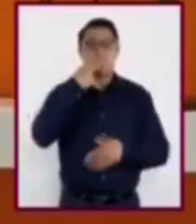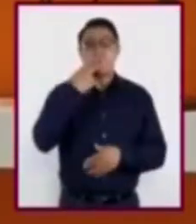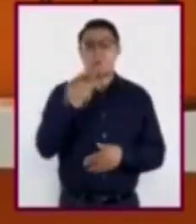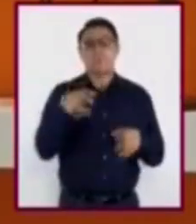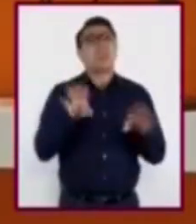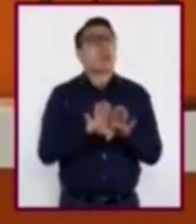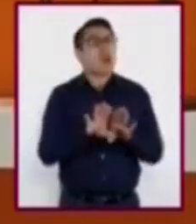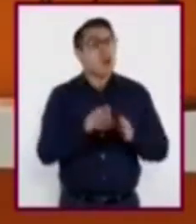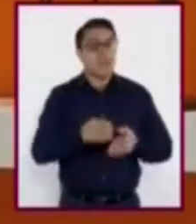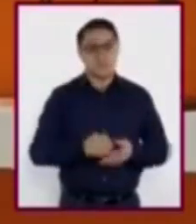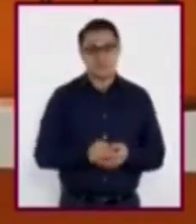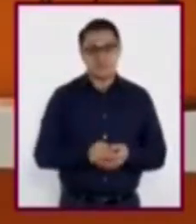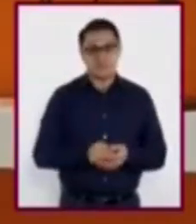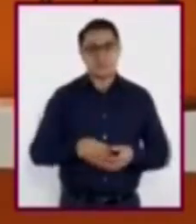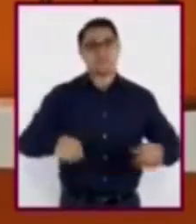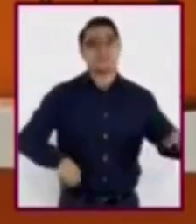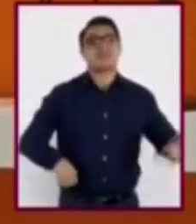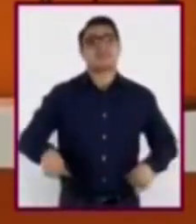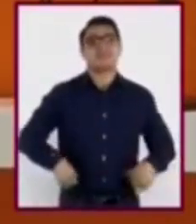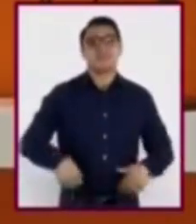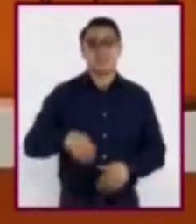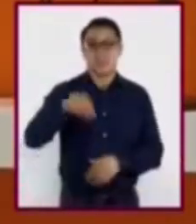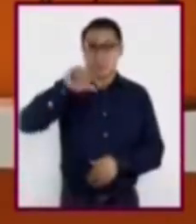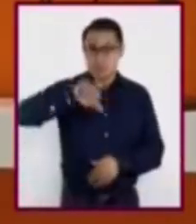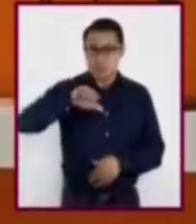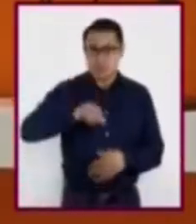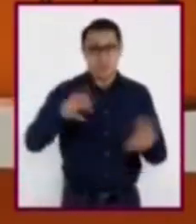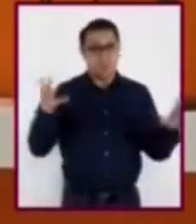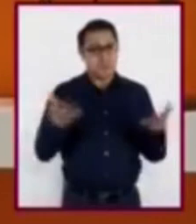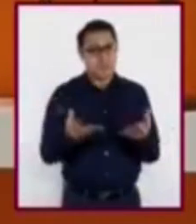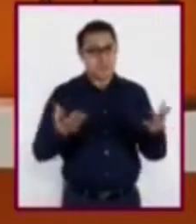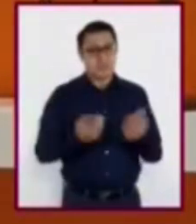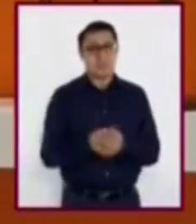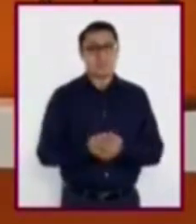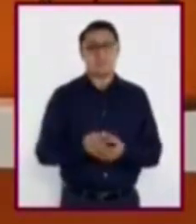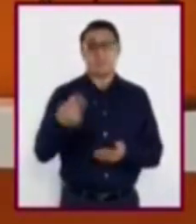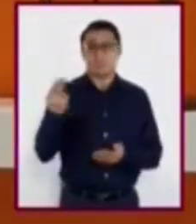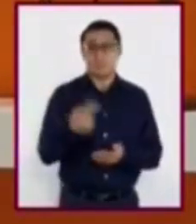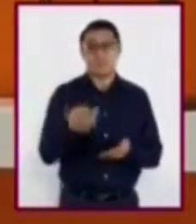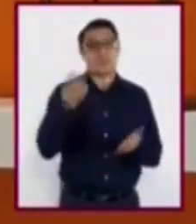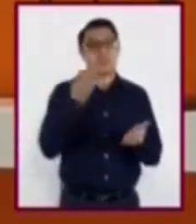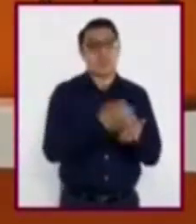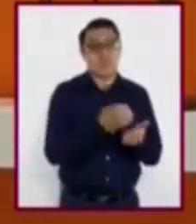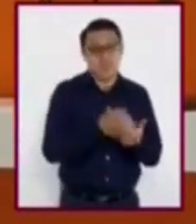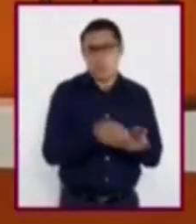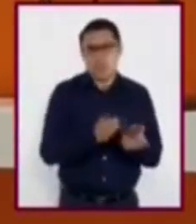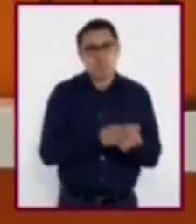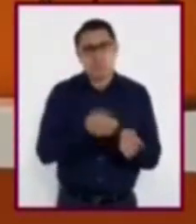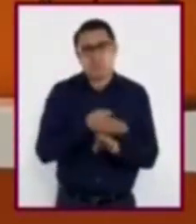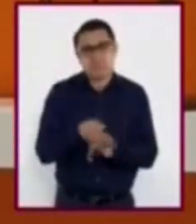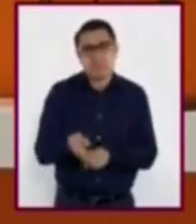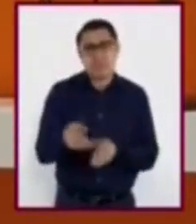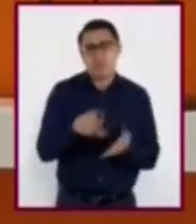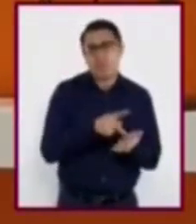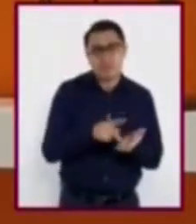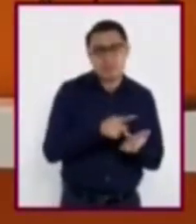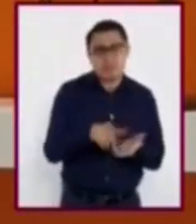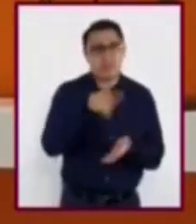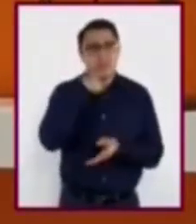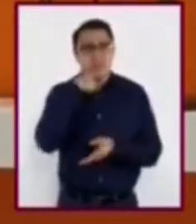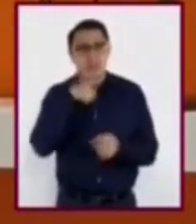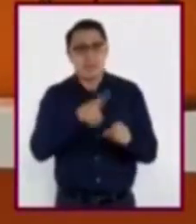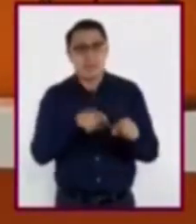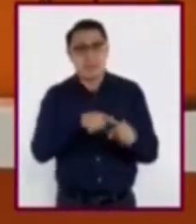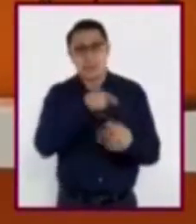Para llevar a cabo las actividades propuestas, vamos a requerir de cuaderno u hojas blancas, bolígrafo, lápiz y